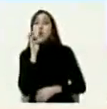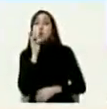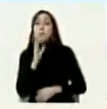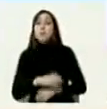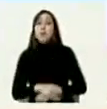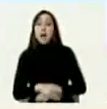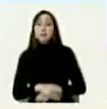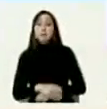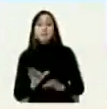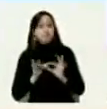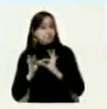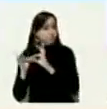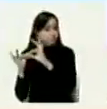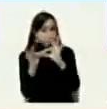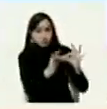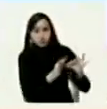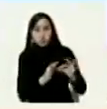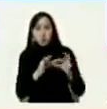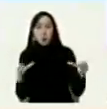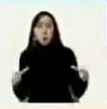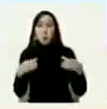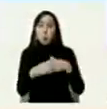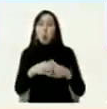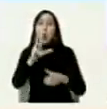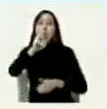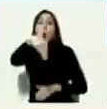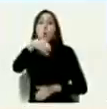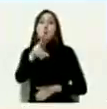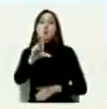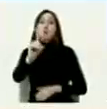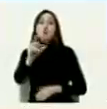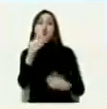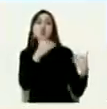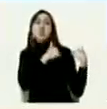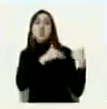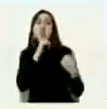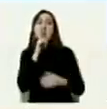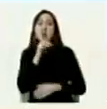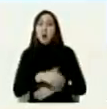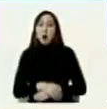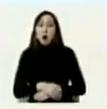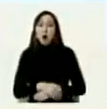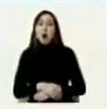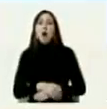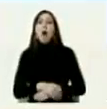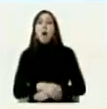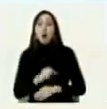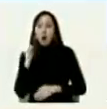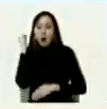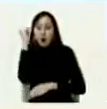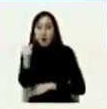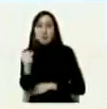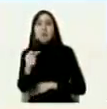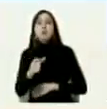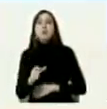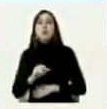en la llamada mut estuvo el asesino de Julio Borges